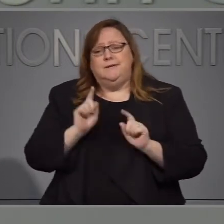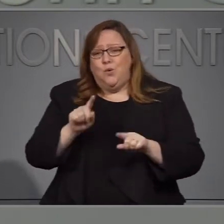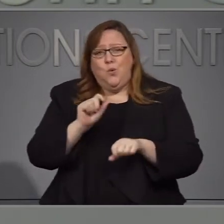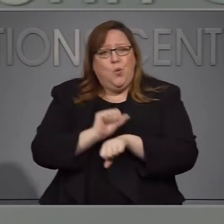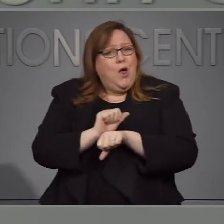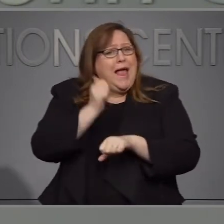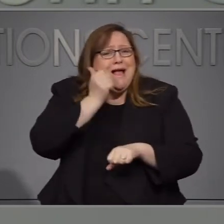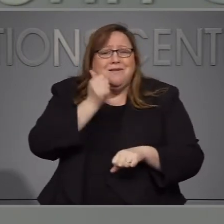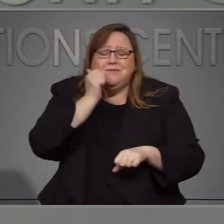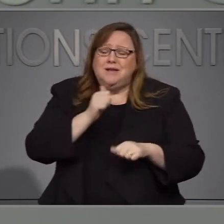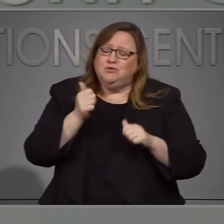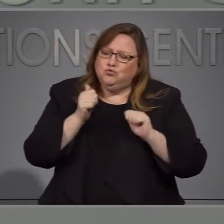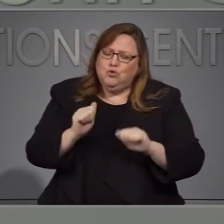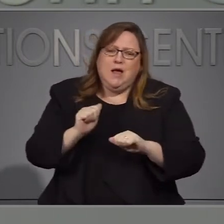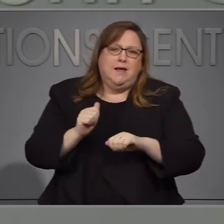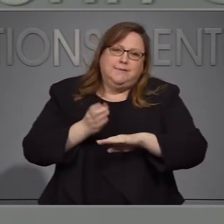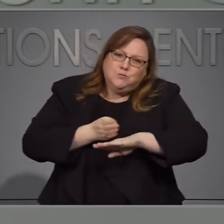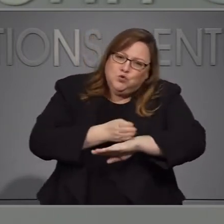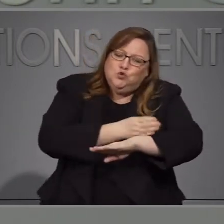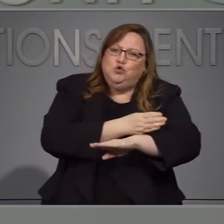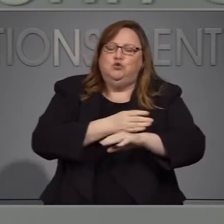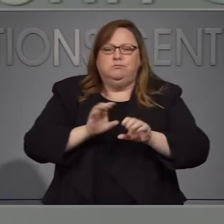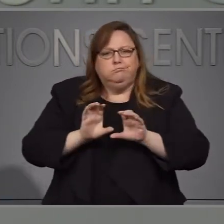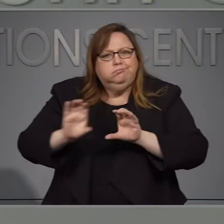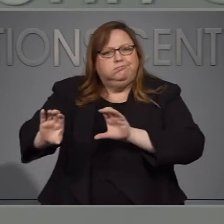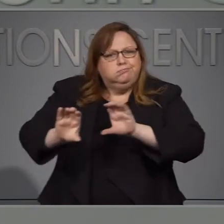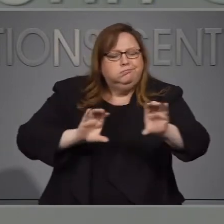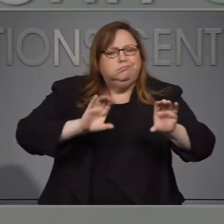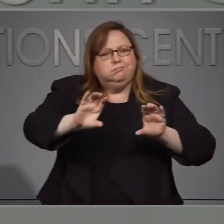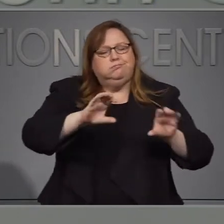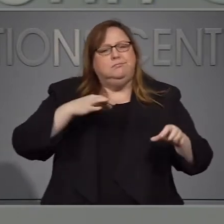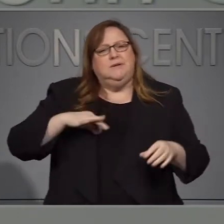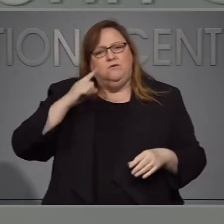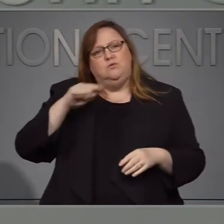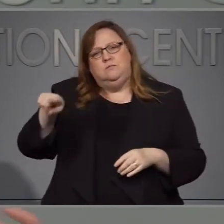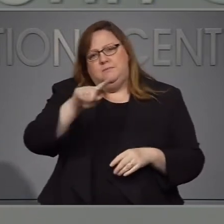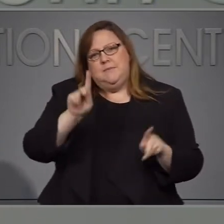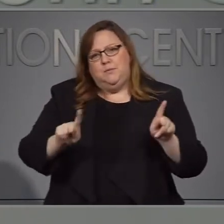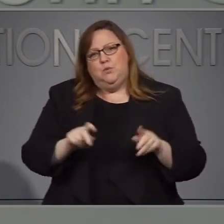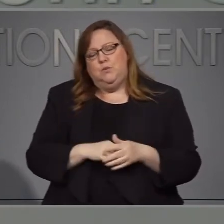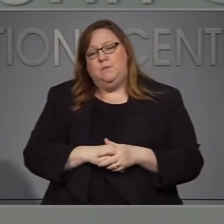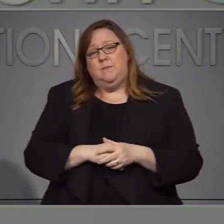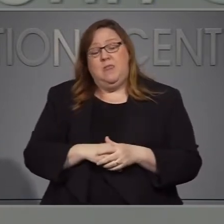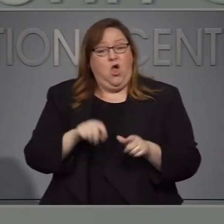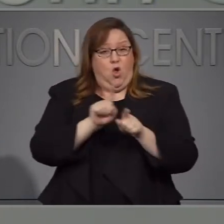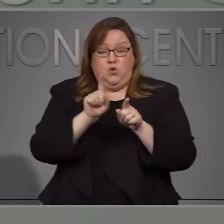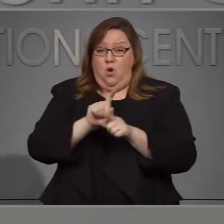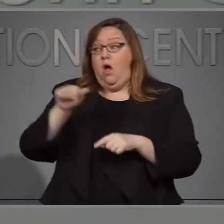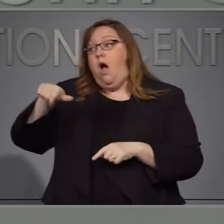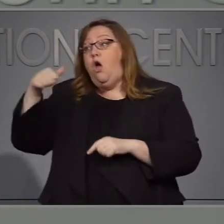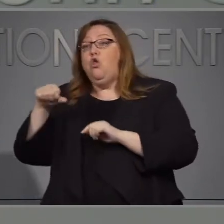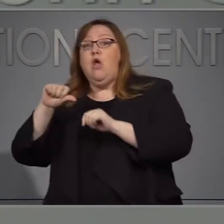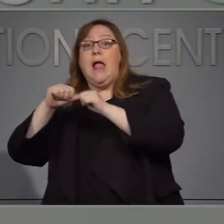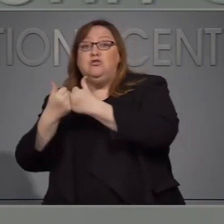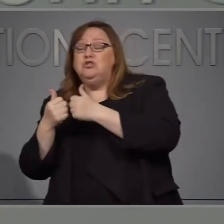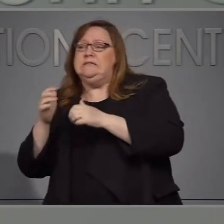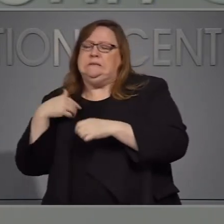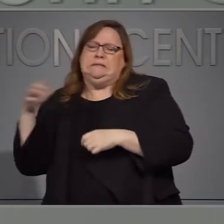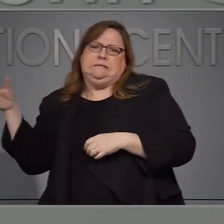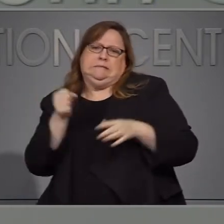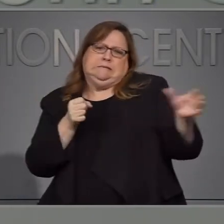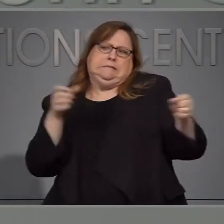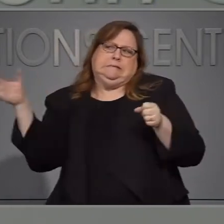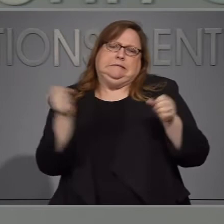todos los días para cerciorarse que los beneficios están disponibles para las personas. Además, estamos tomando